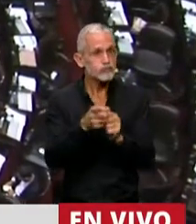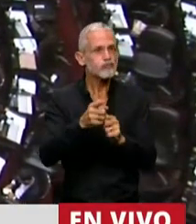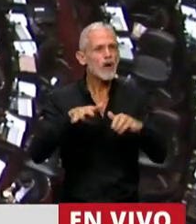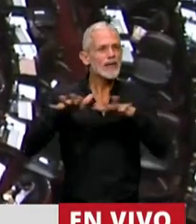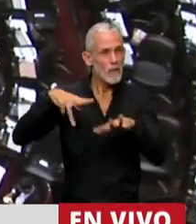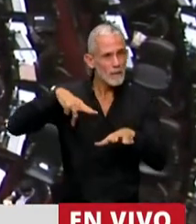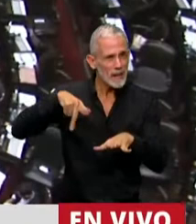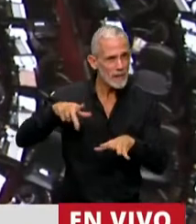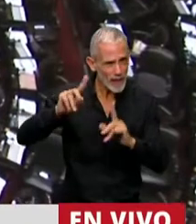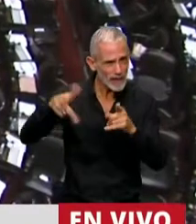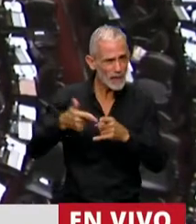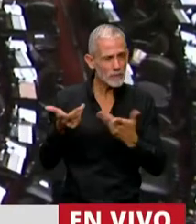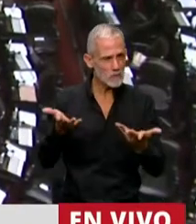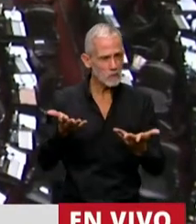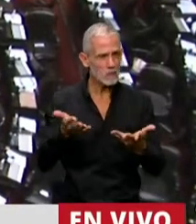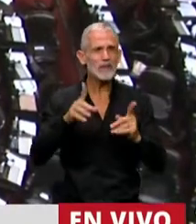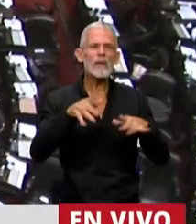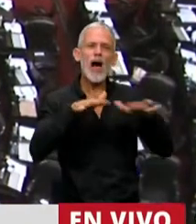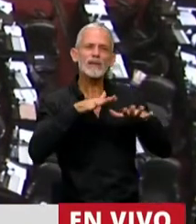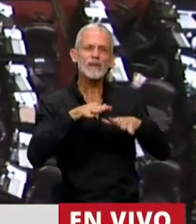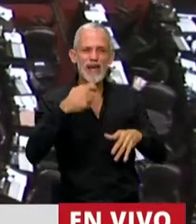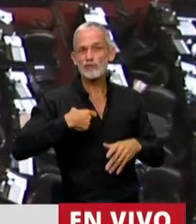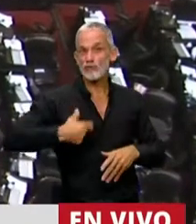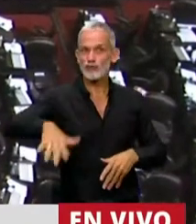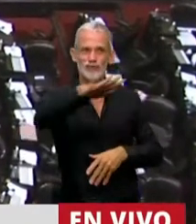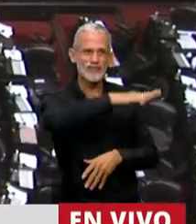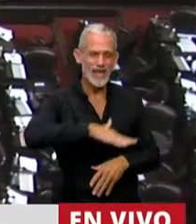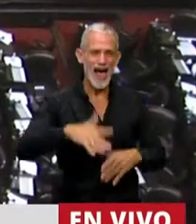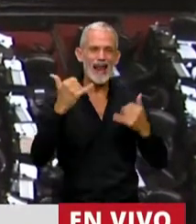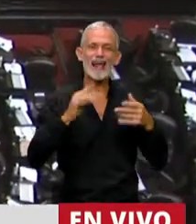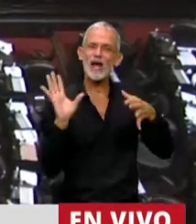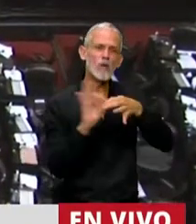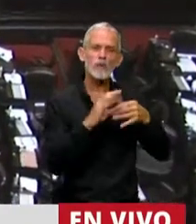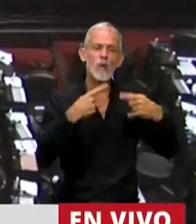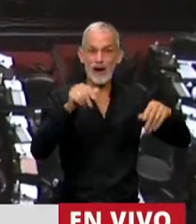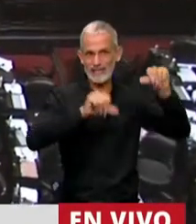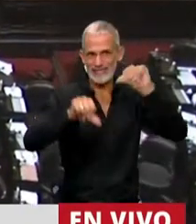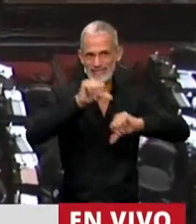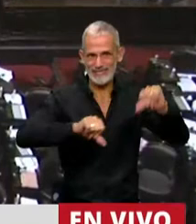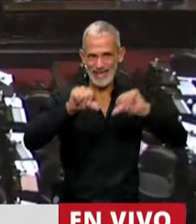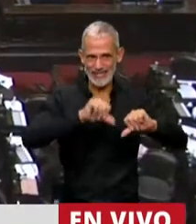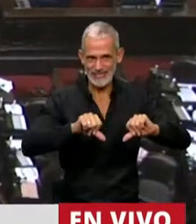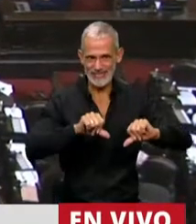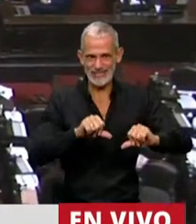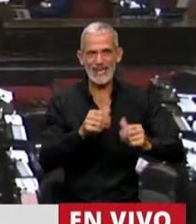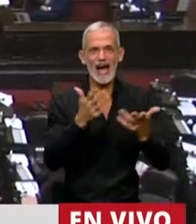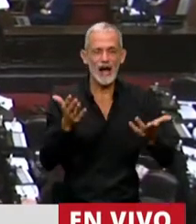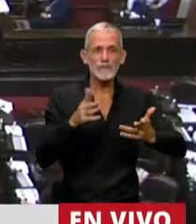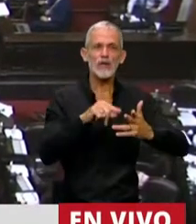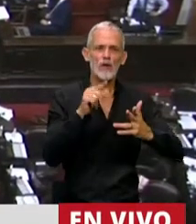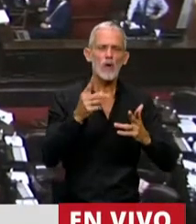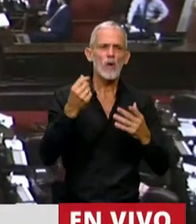también a la actividad social que tiene que ver con la ciencia, con la práctica,